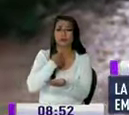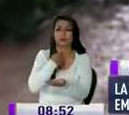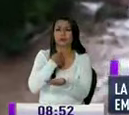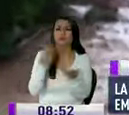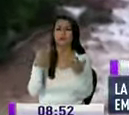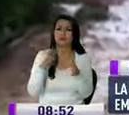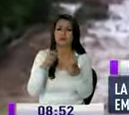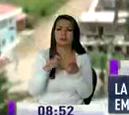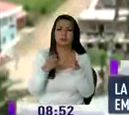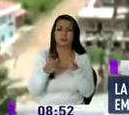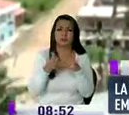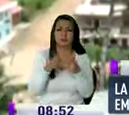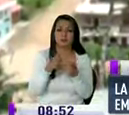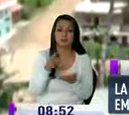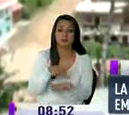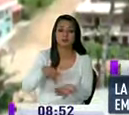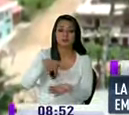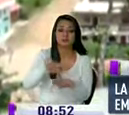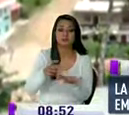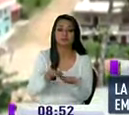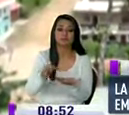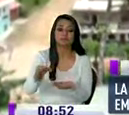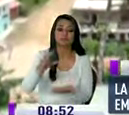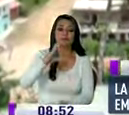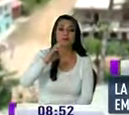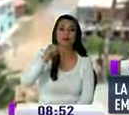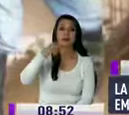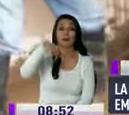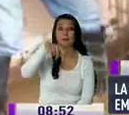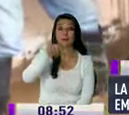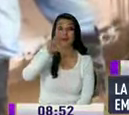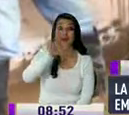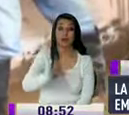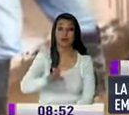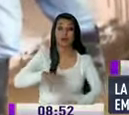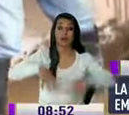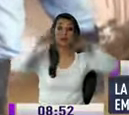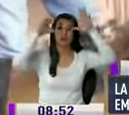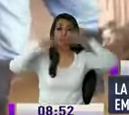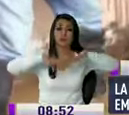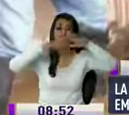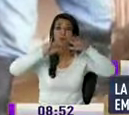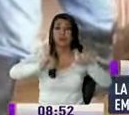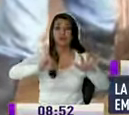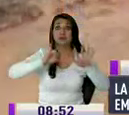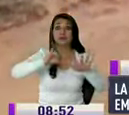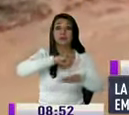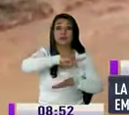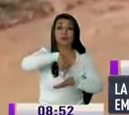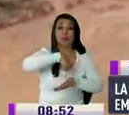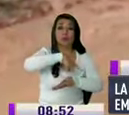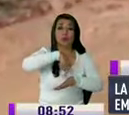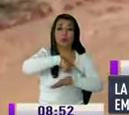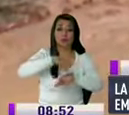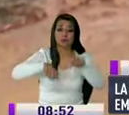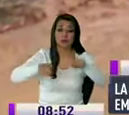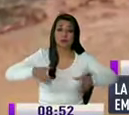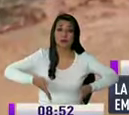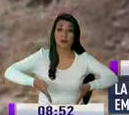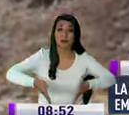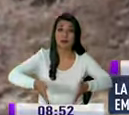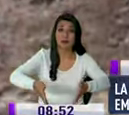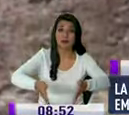en la parroquia Capiro del Cantón Piñas un fuerte aguacero de más de 6 horas provocó afectaciones en carreteras